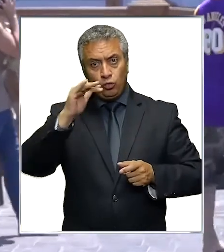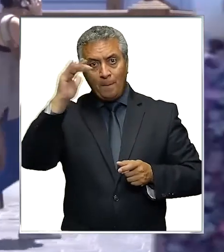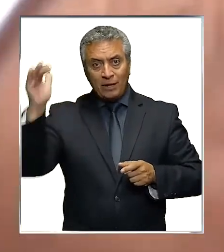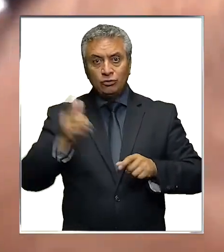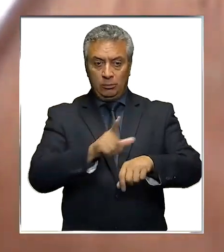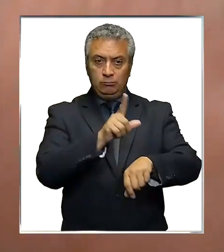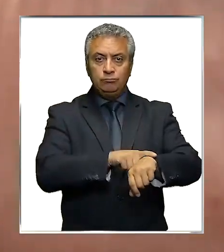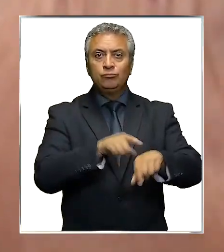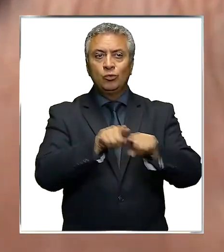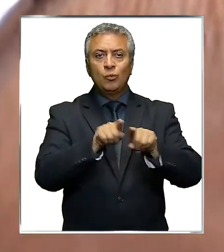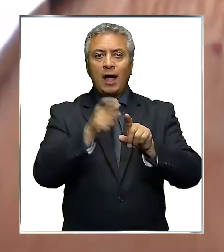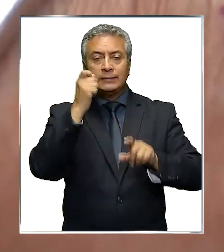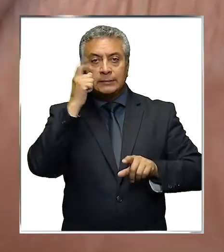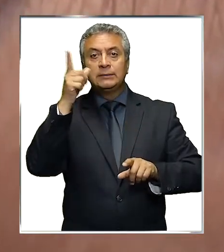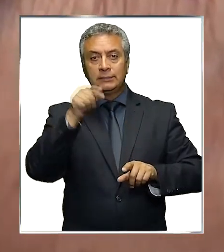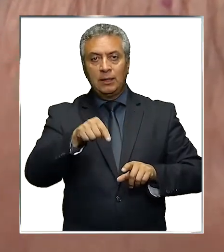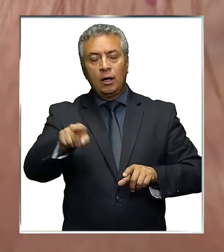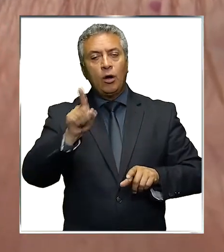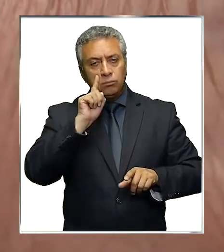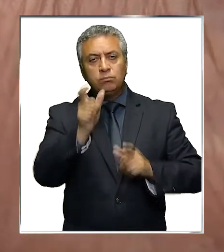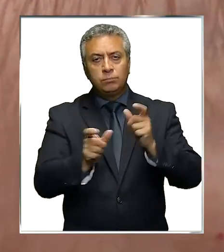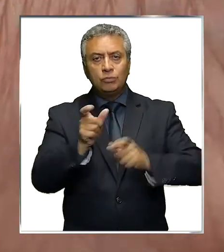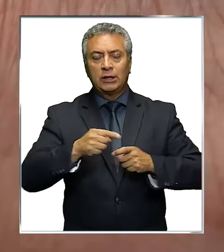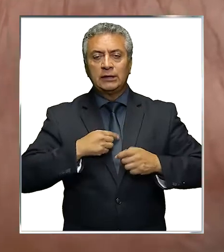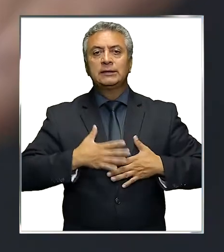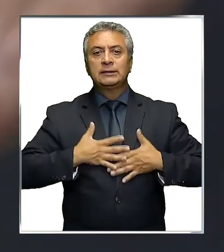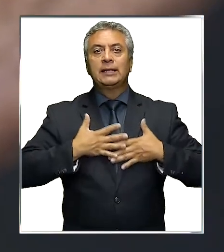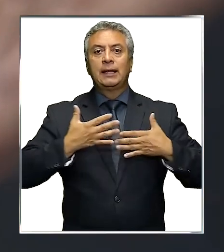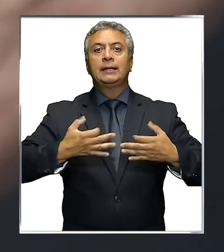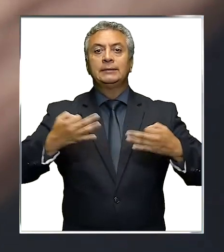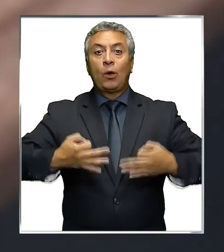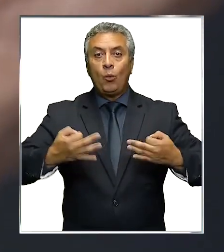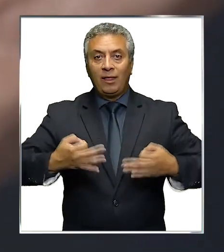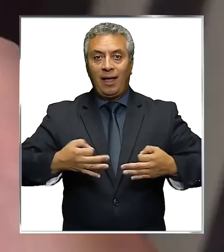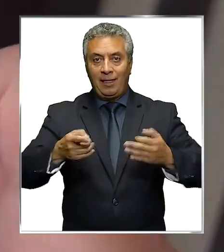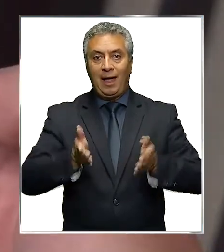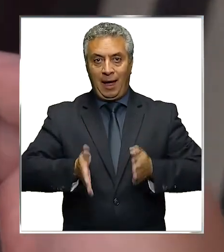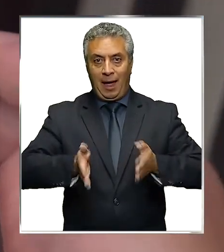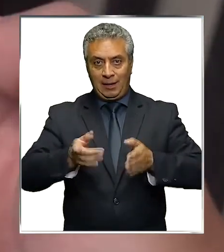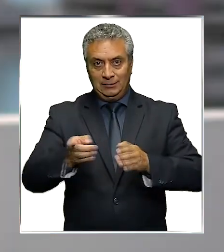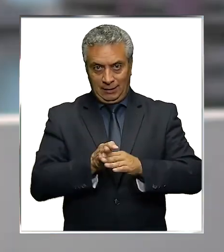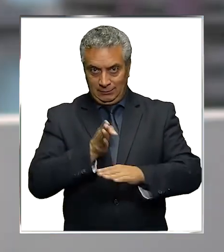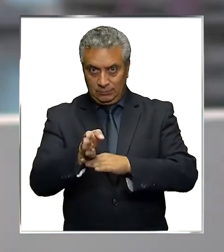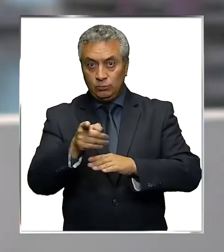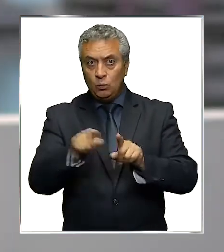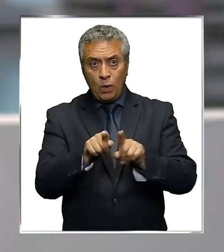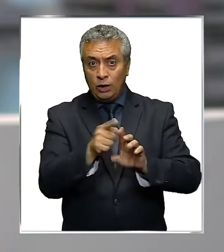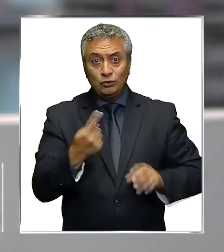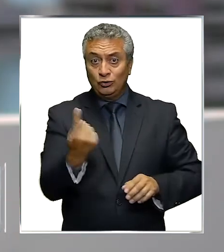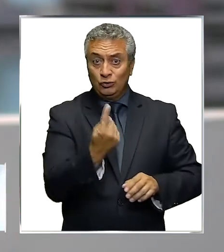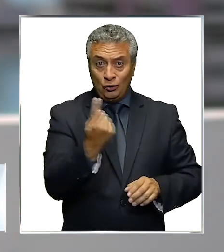mayores de nuestra región. La entrega de pulseras de reconocimiento, ya que ellos se sienten con la seguridad de poder salir a la calle,